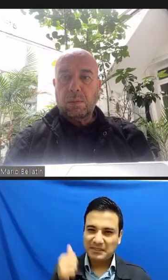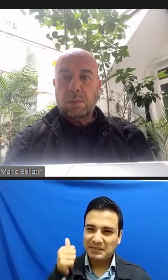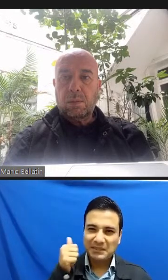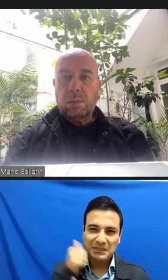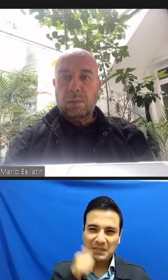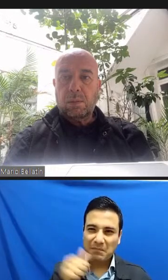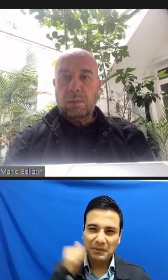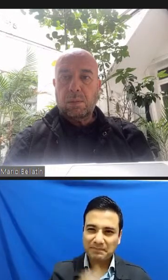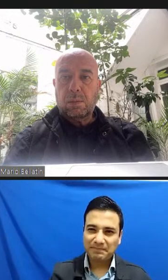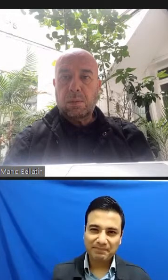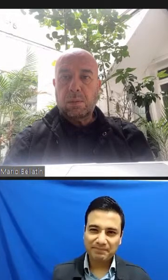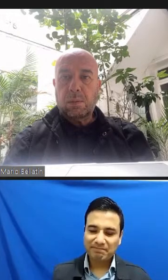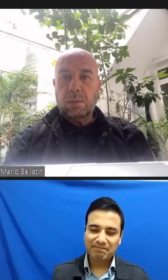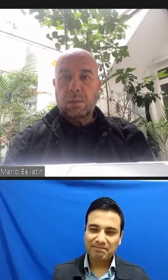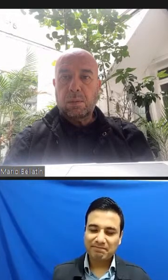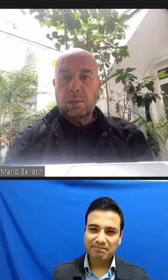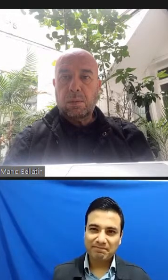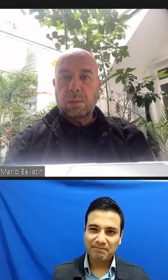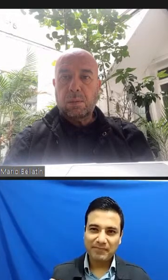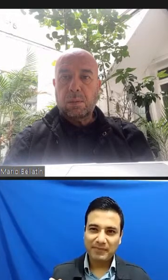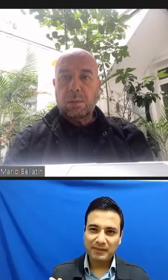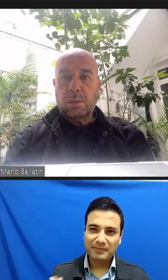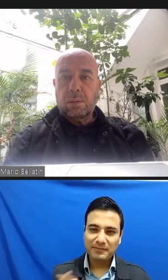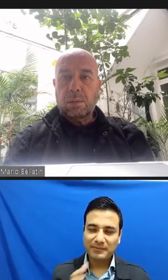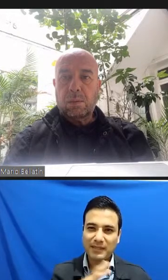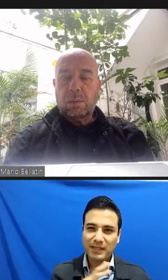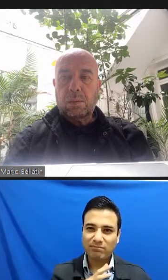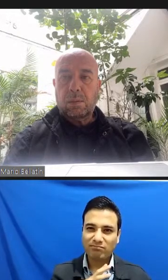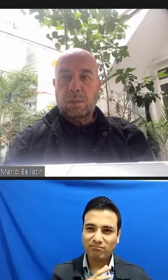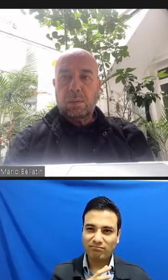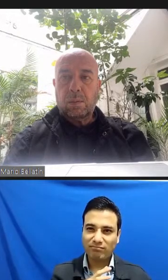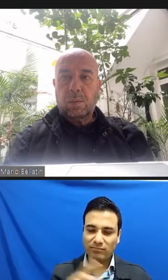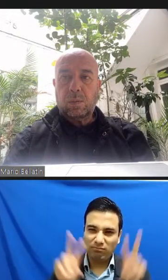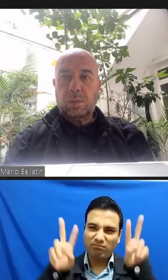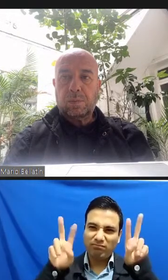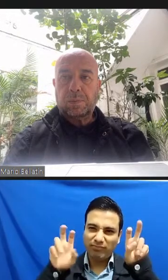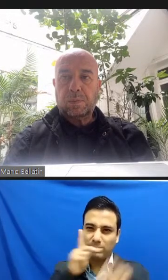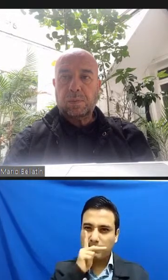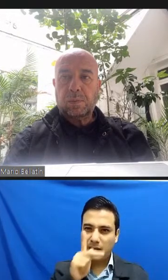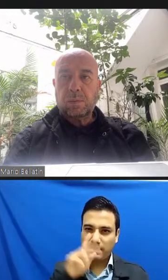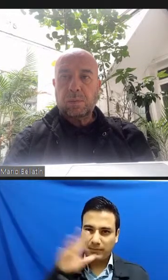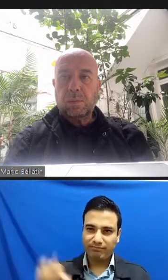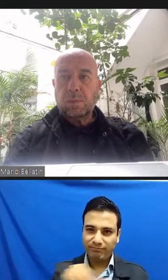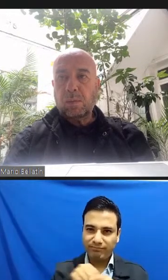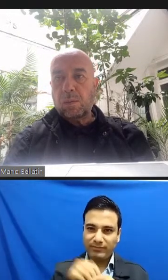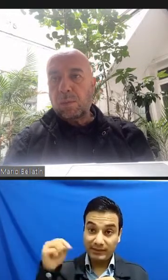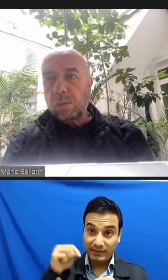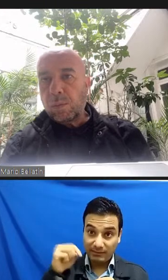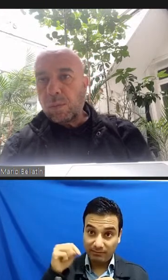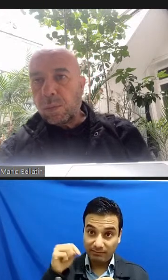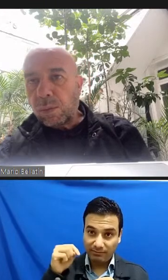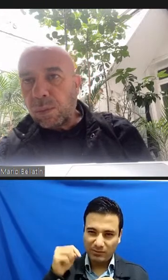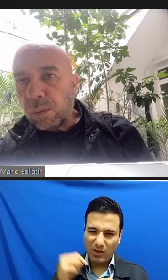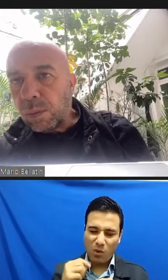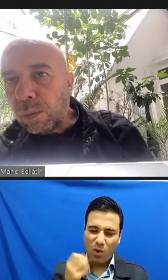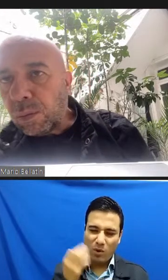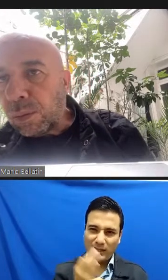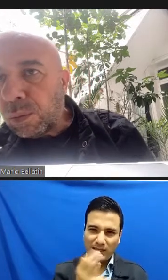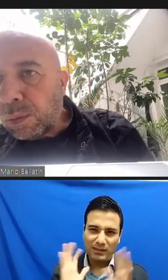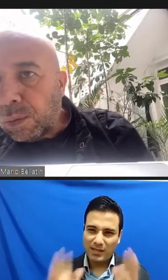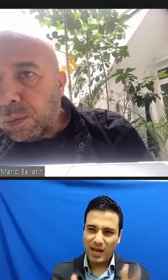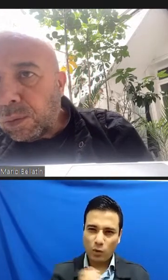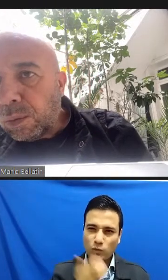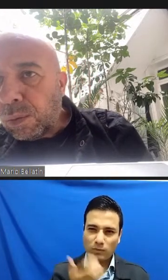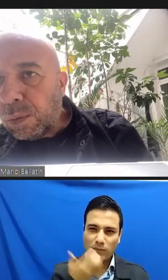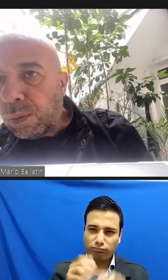que hoy goza el término inclusión. Y la ponemos en cuestión no porque estemos